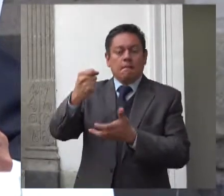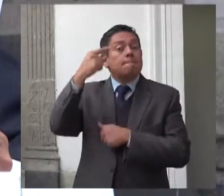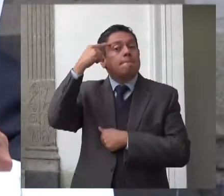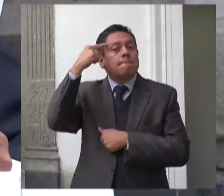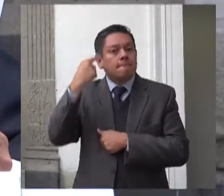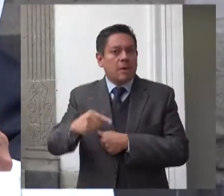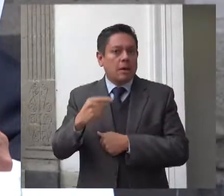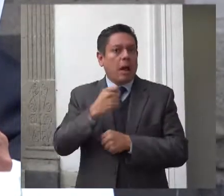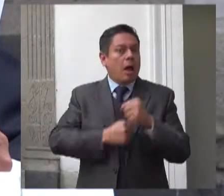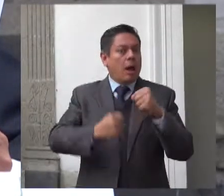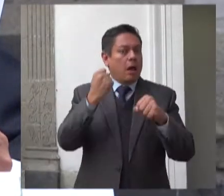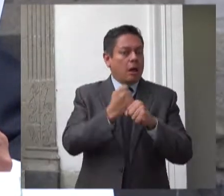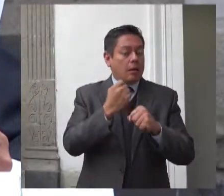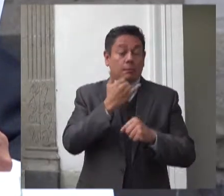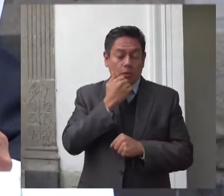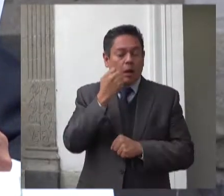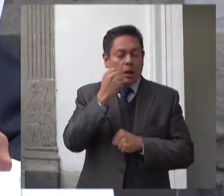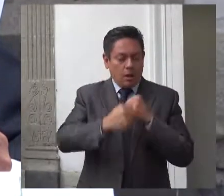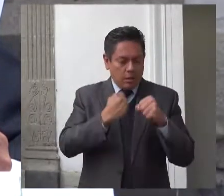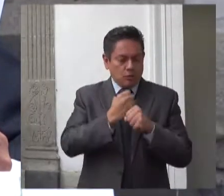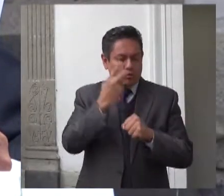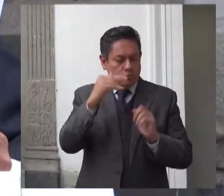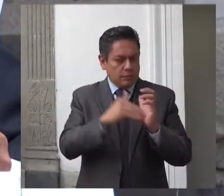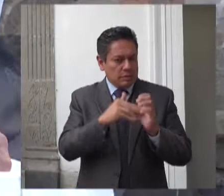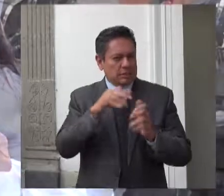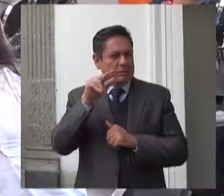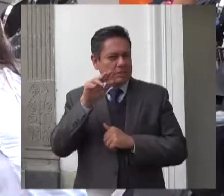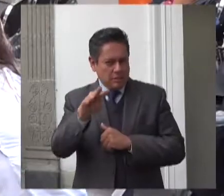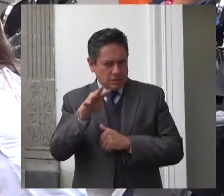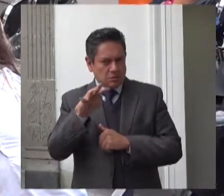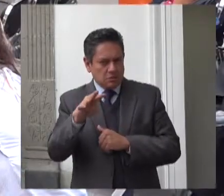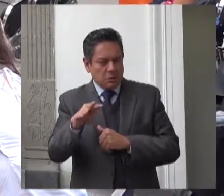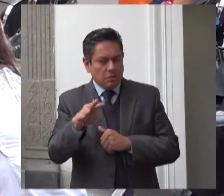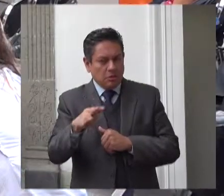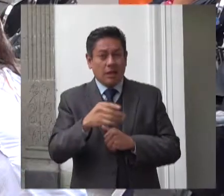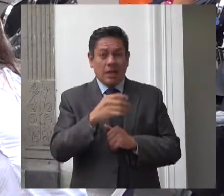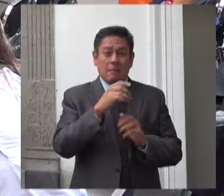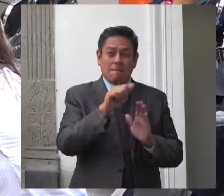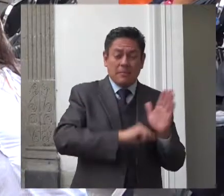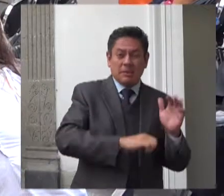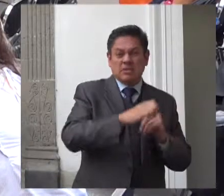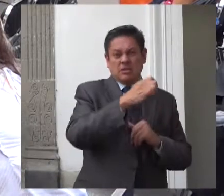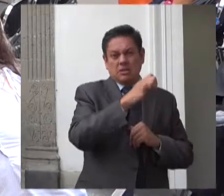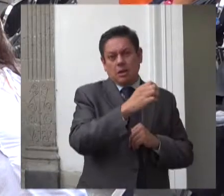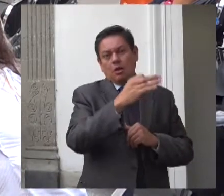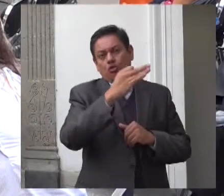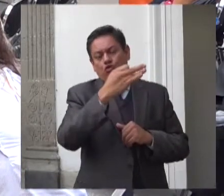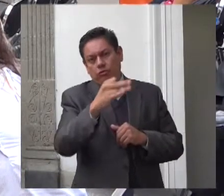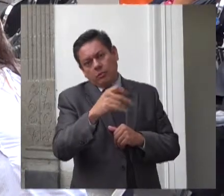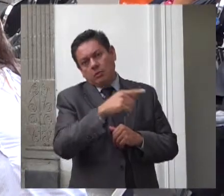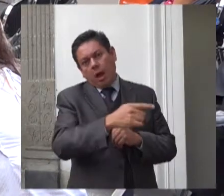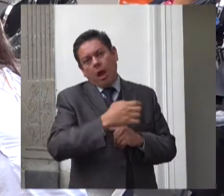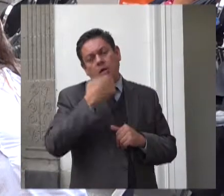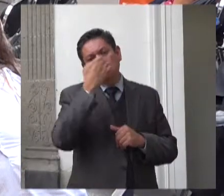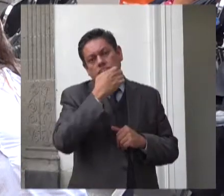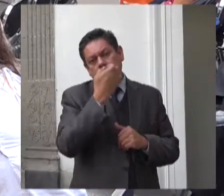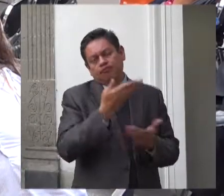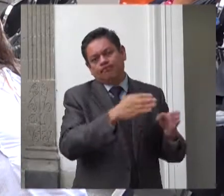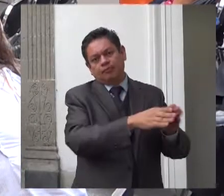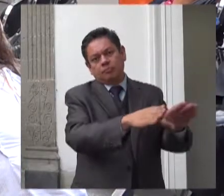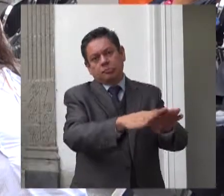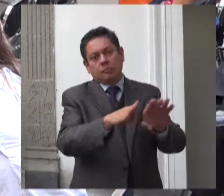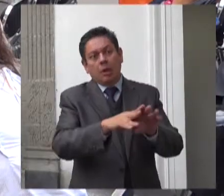de 2019 a las personas responsables de centros de atención cuidado y desarrollo integral